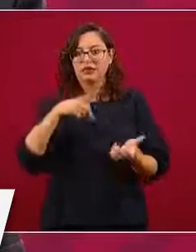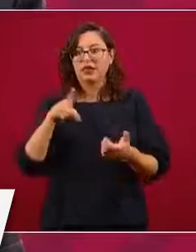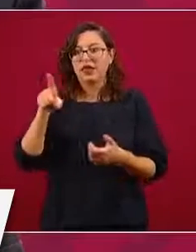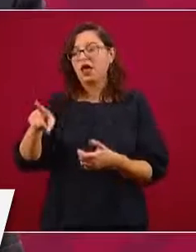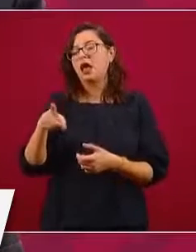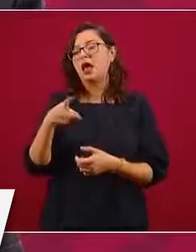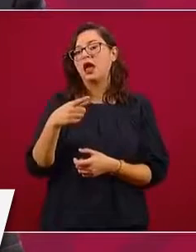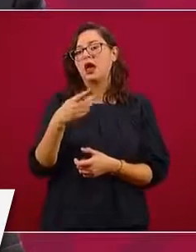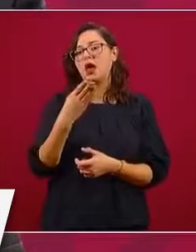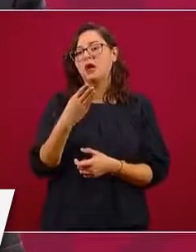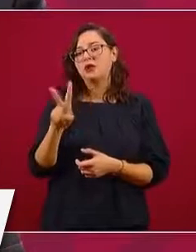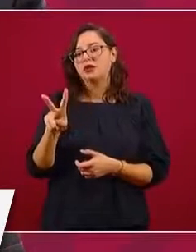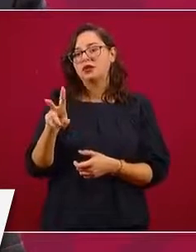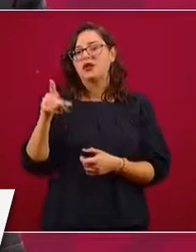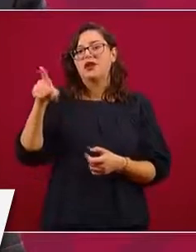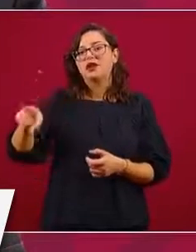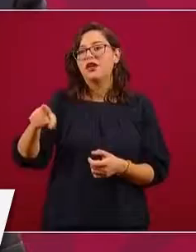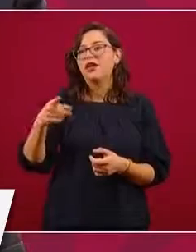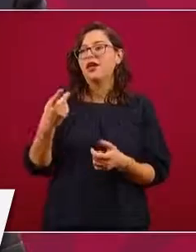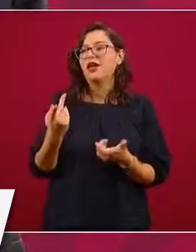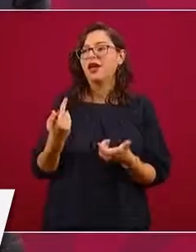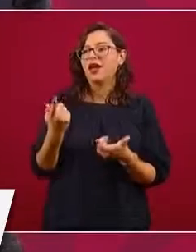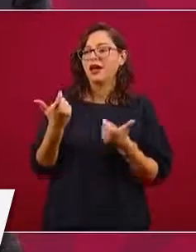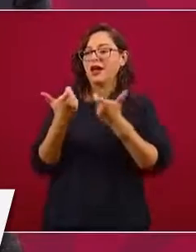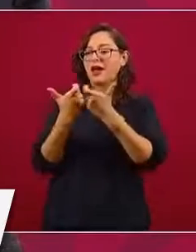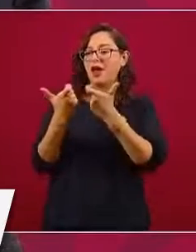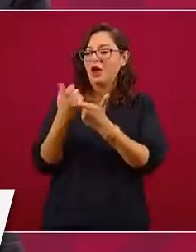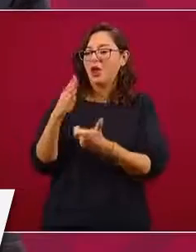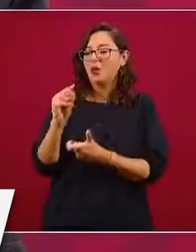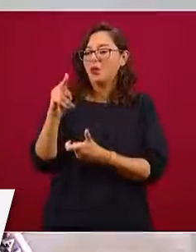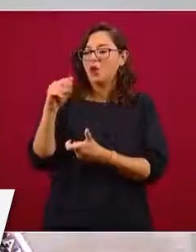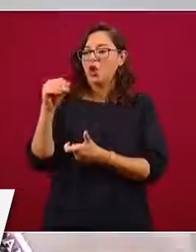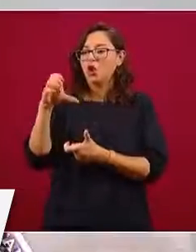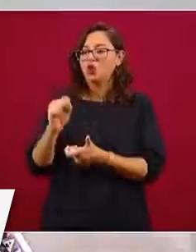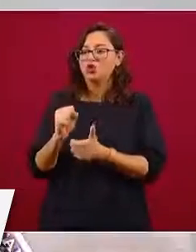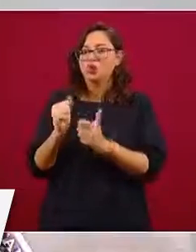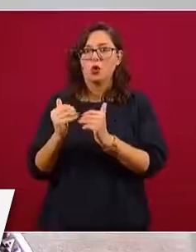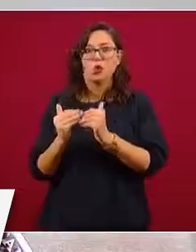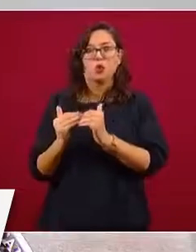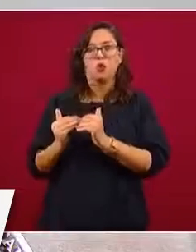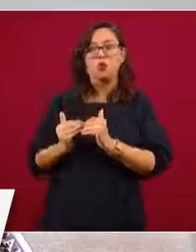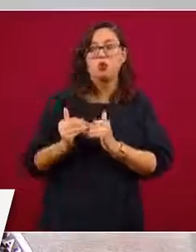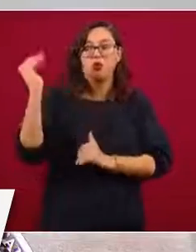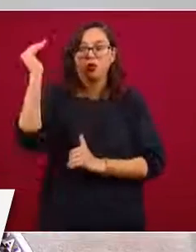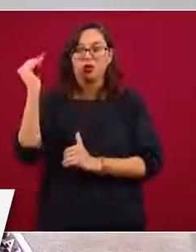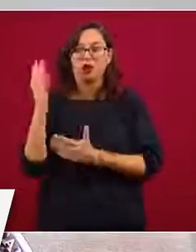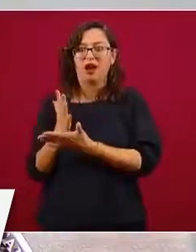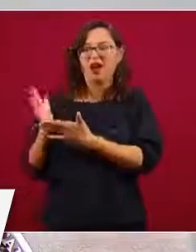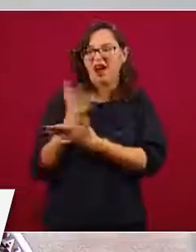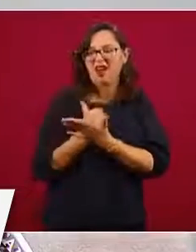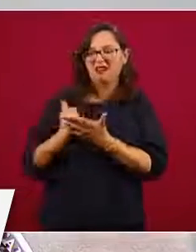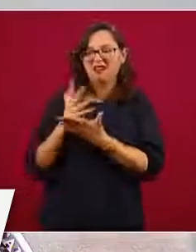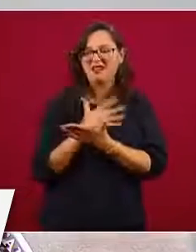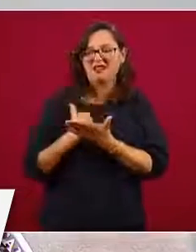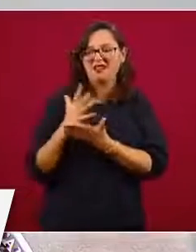la bolsa y ganaron muchísimo dinero, con la pura noticia